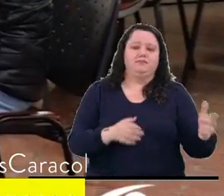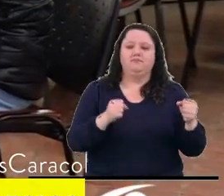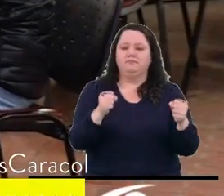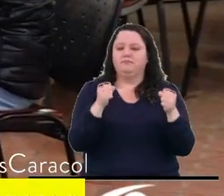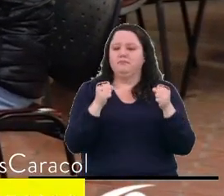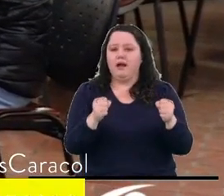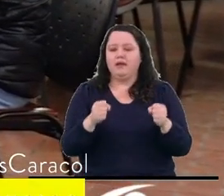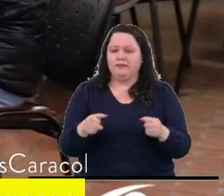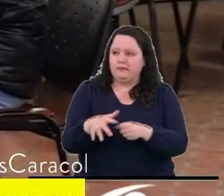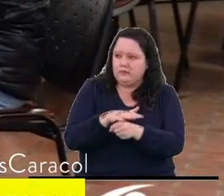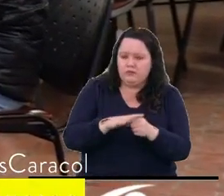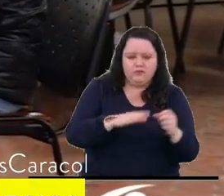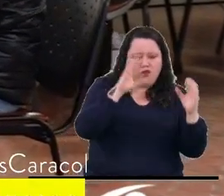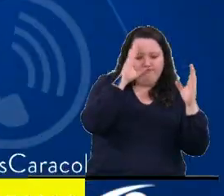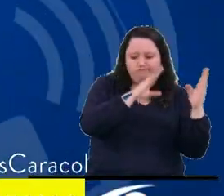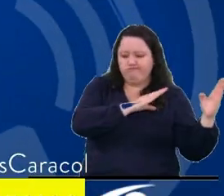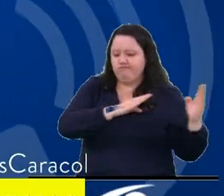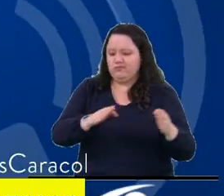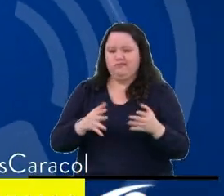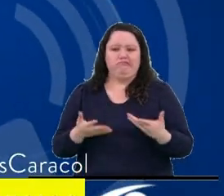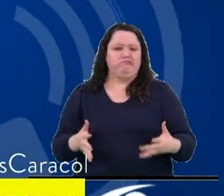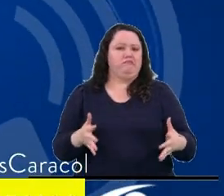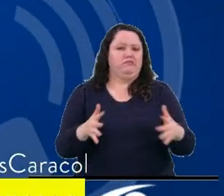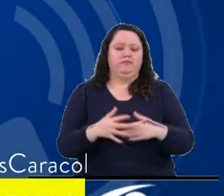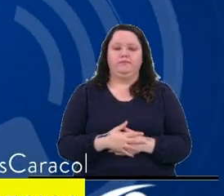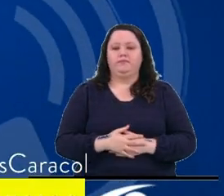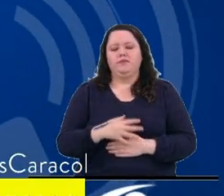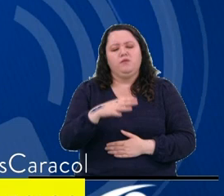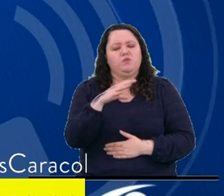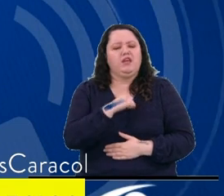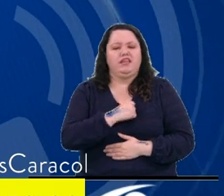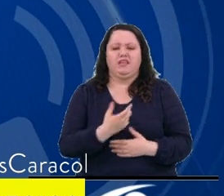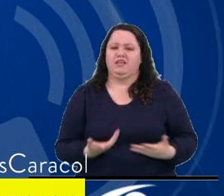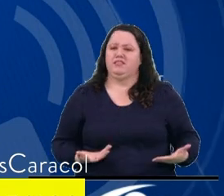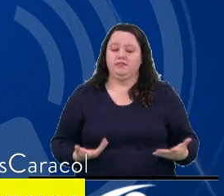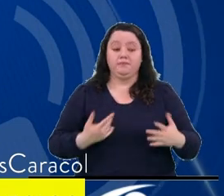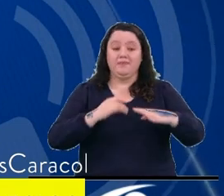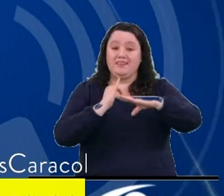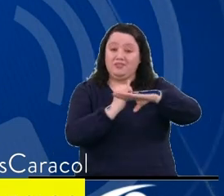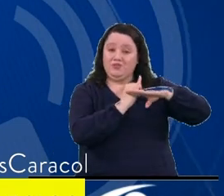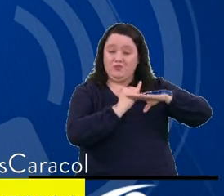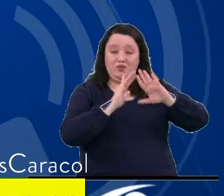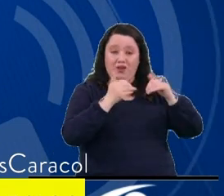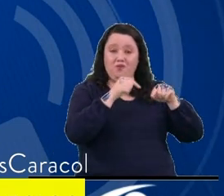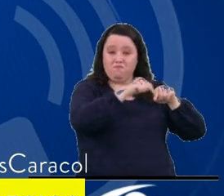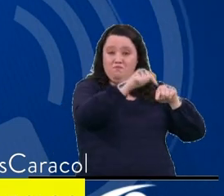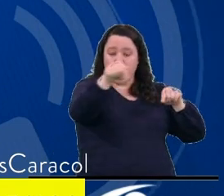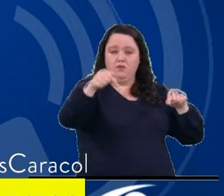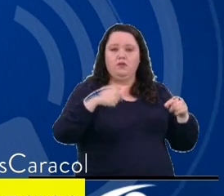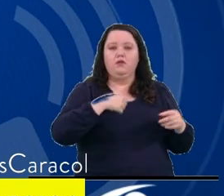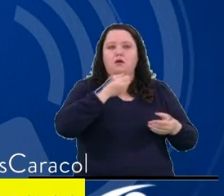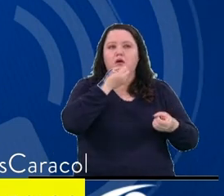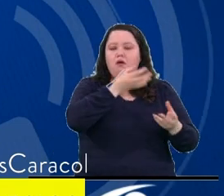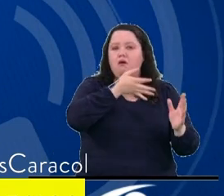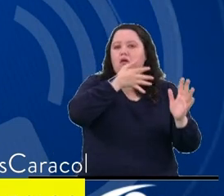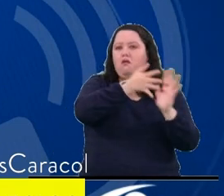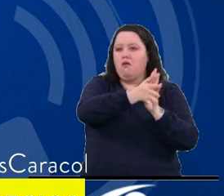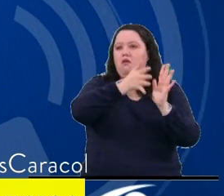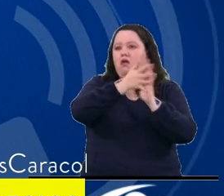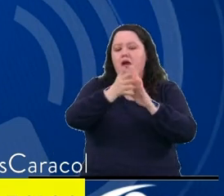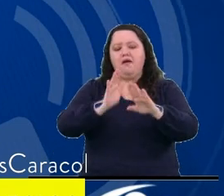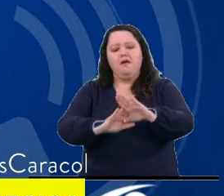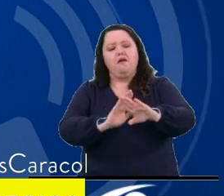la hora de atender estas situaciones. Es muy triste encontrar que nuestras instituciones hacen diferente reporte en el sistema de